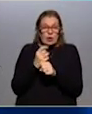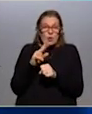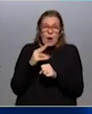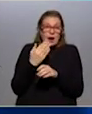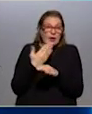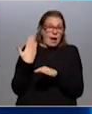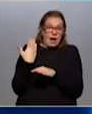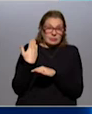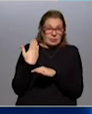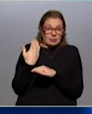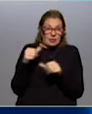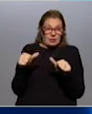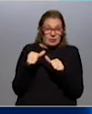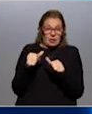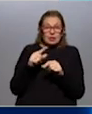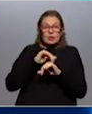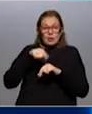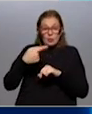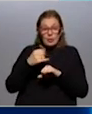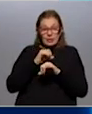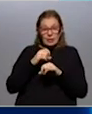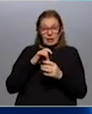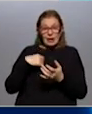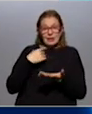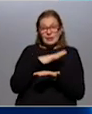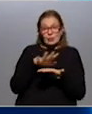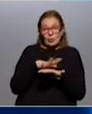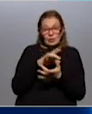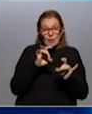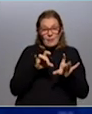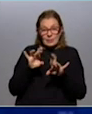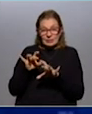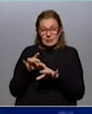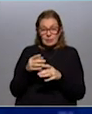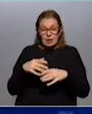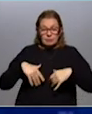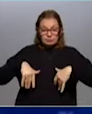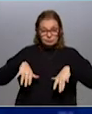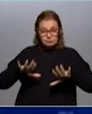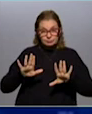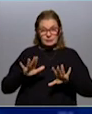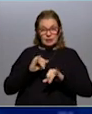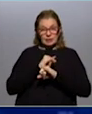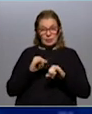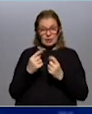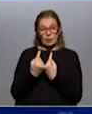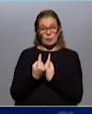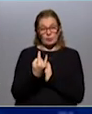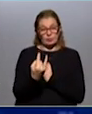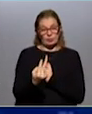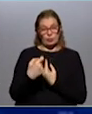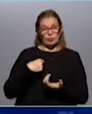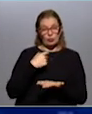vez que la situación de la pandemia se repliegue o se relajen las condiciones de distanciamiento social.